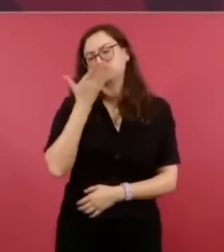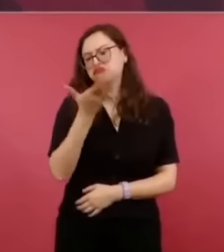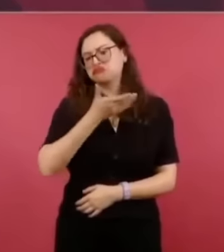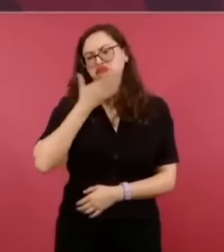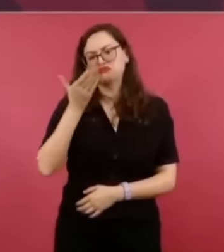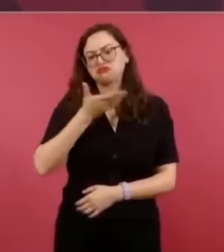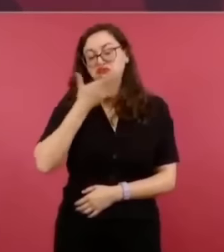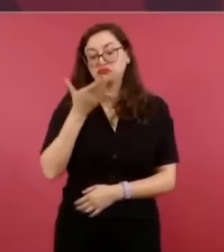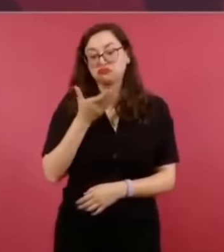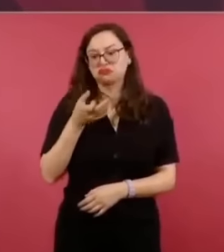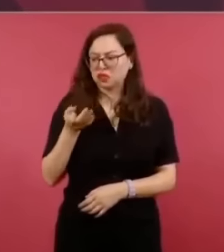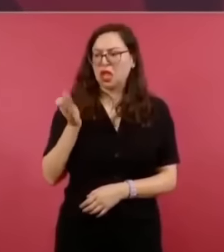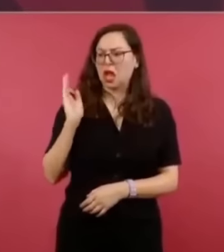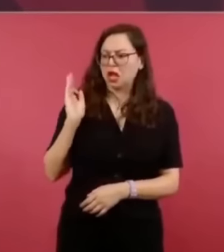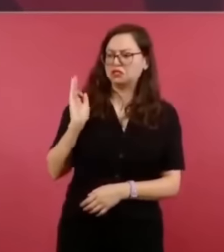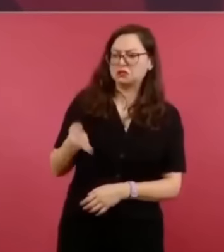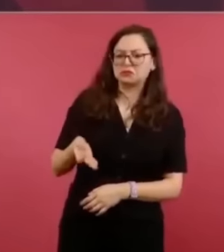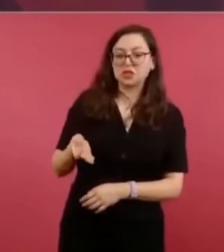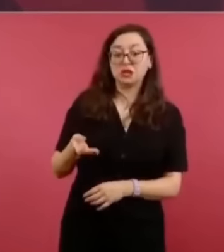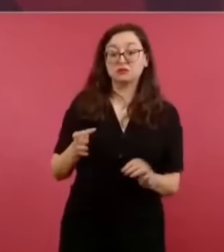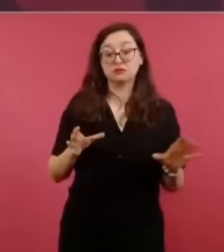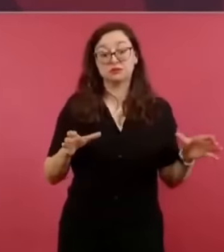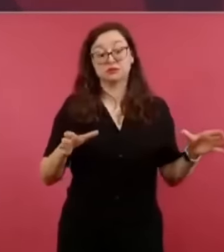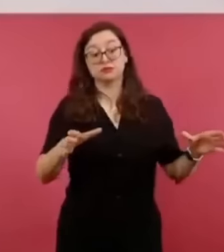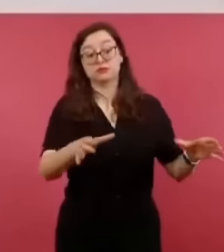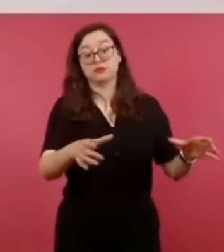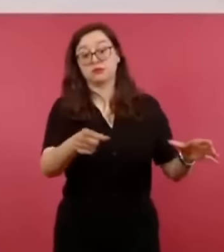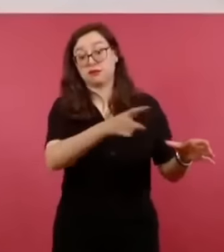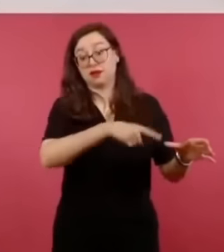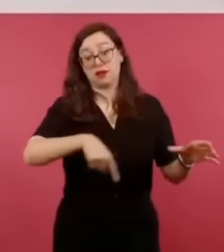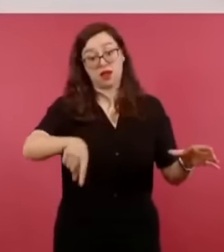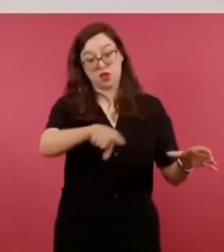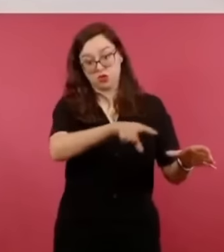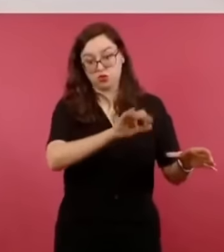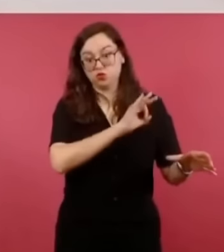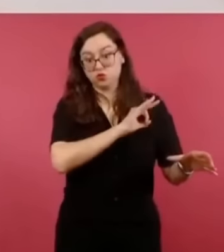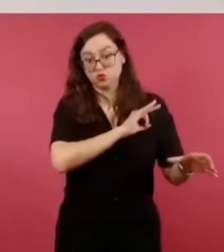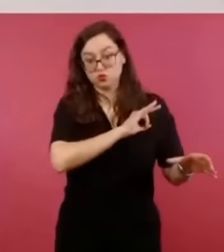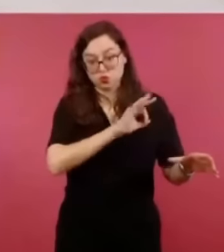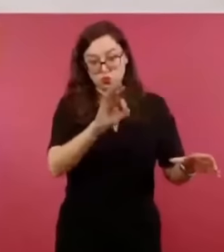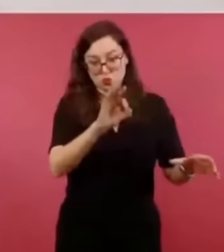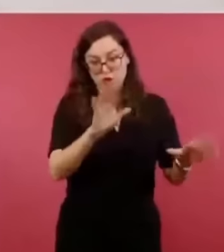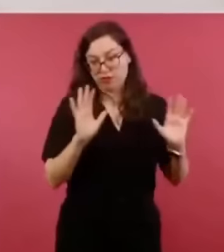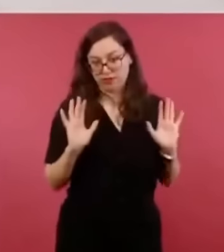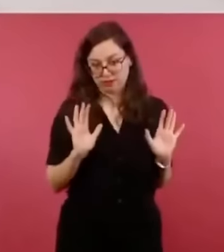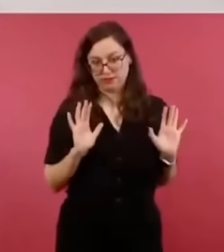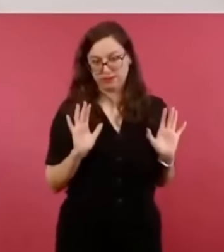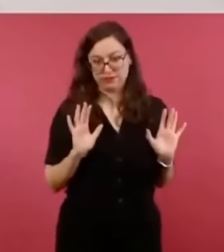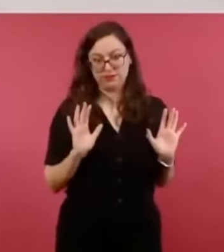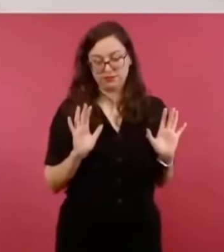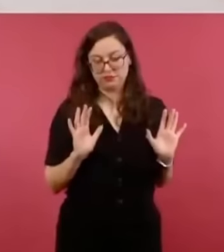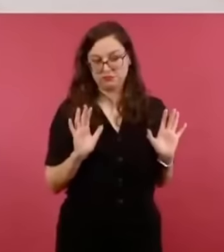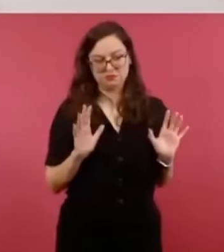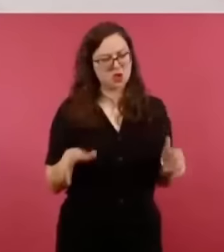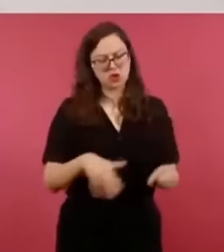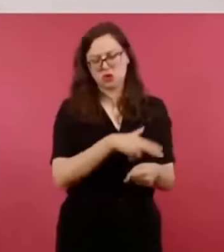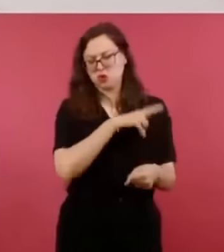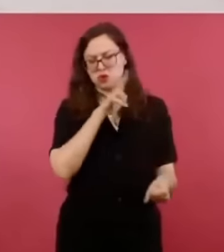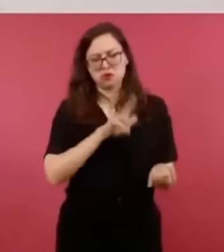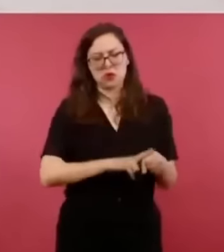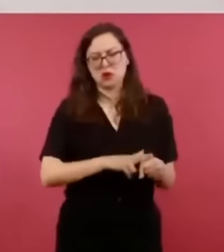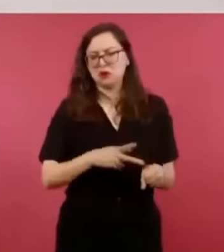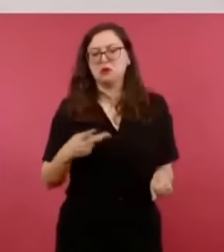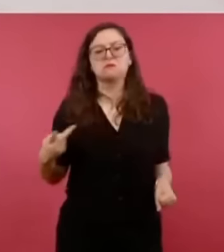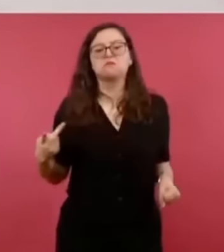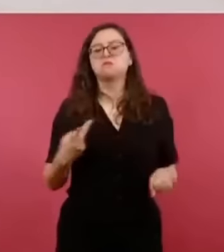porque su